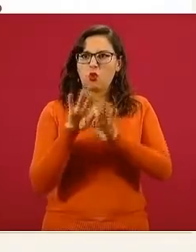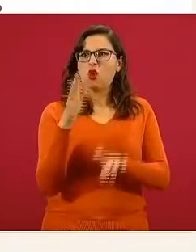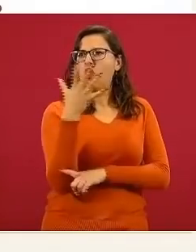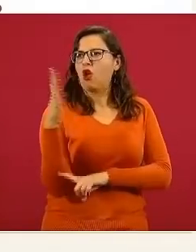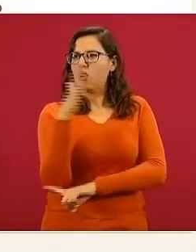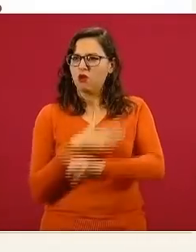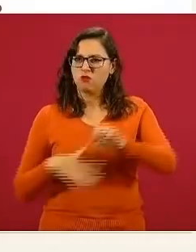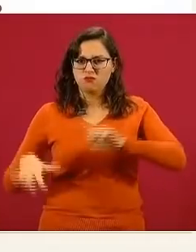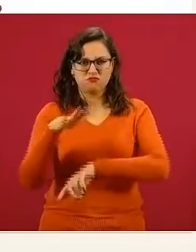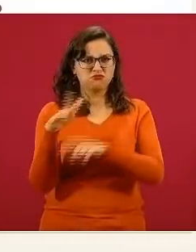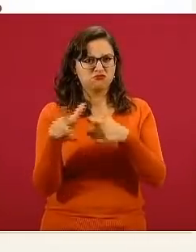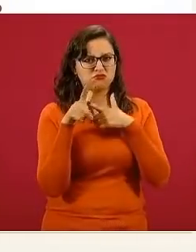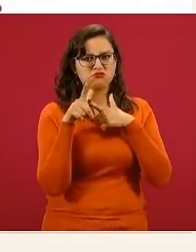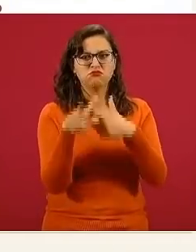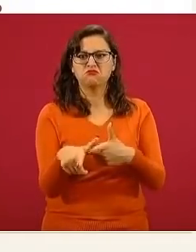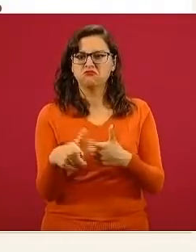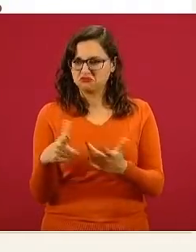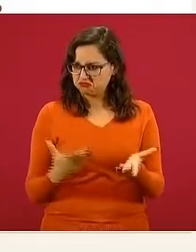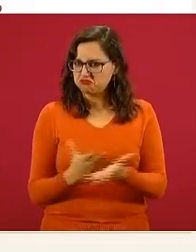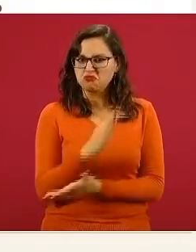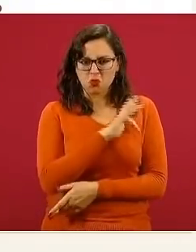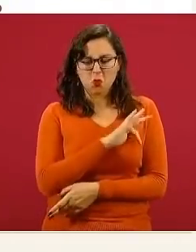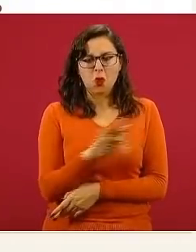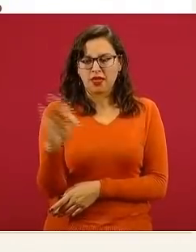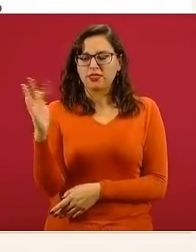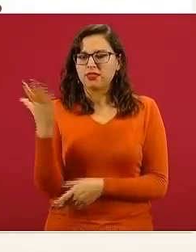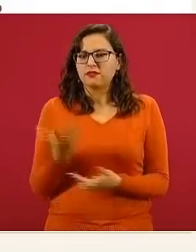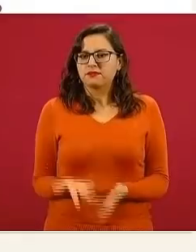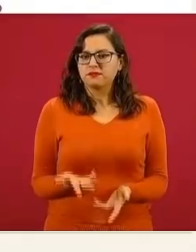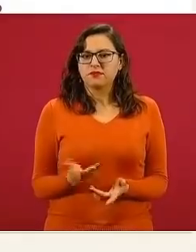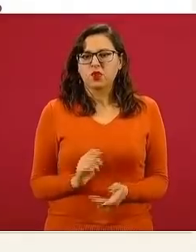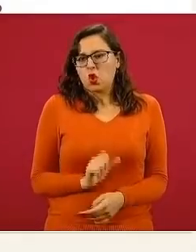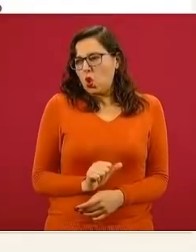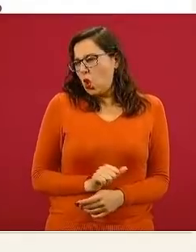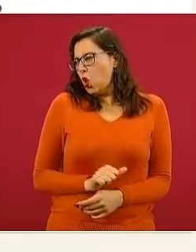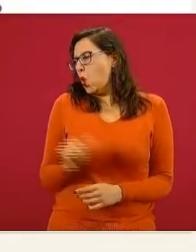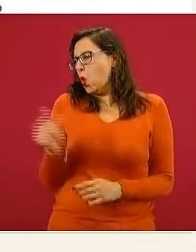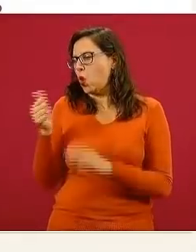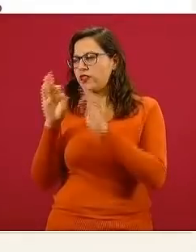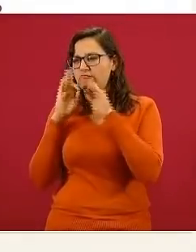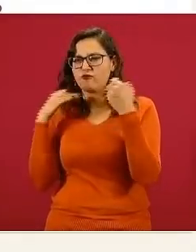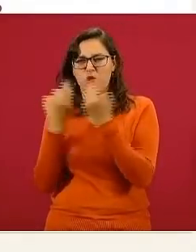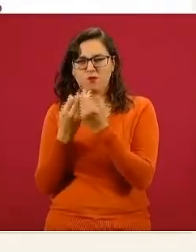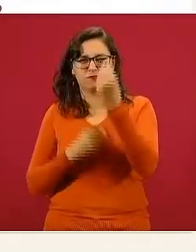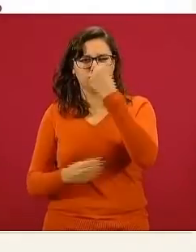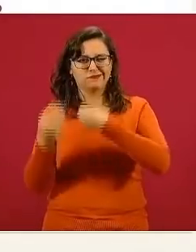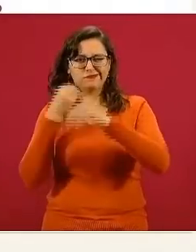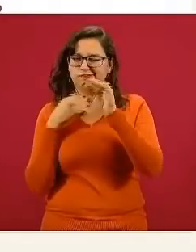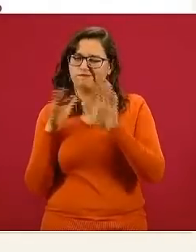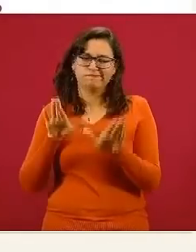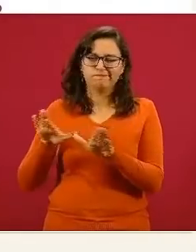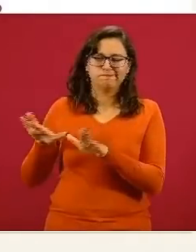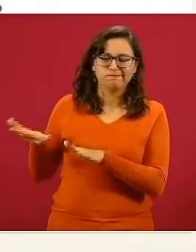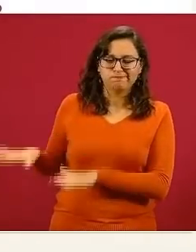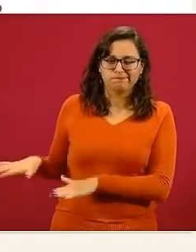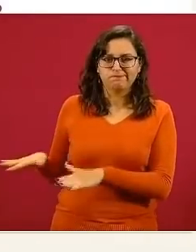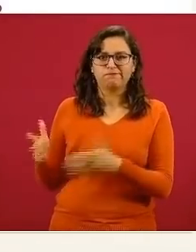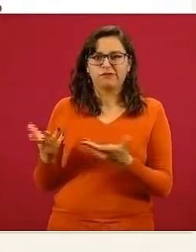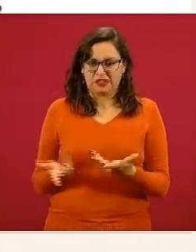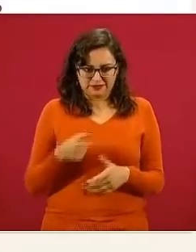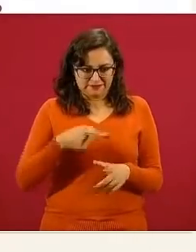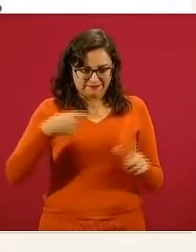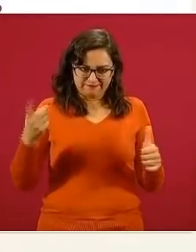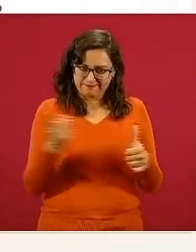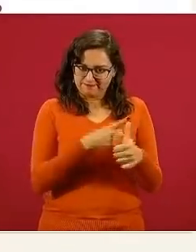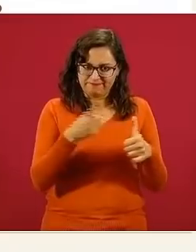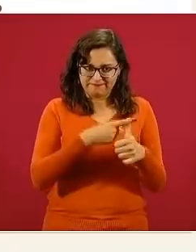sustentable, asequible y privilegiarla sobre otros tipos de formas de obtener los alimentos, los nutrientes